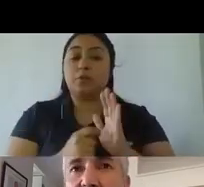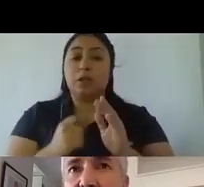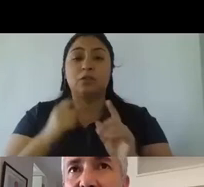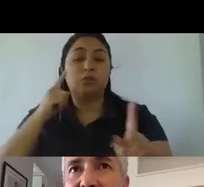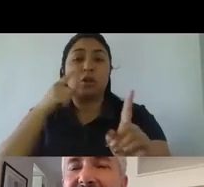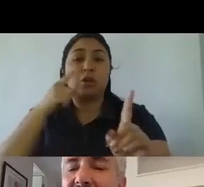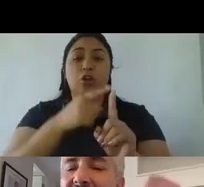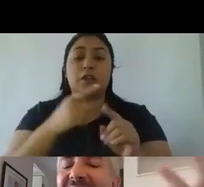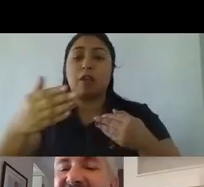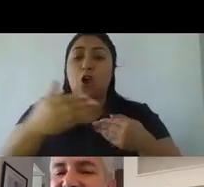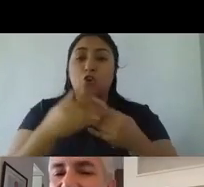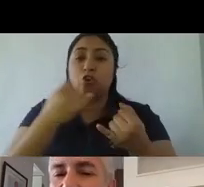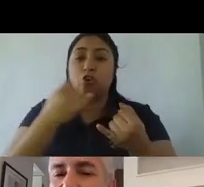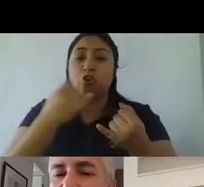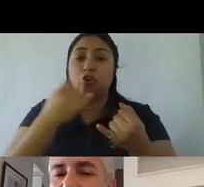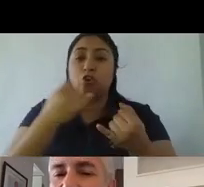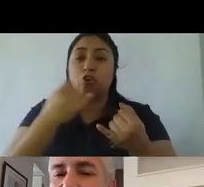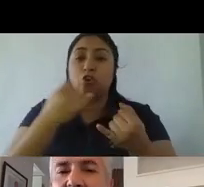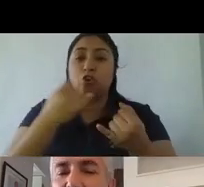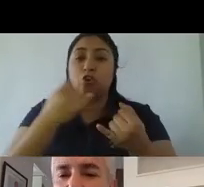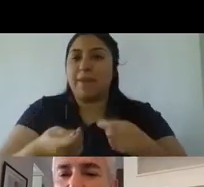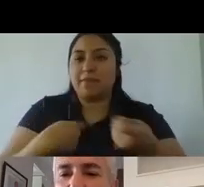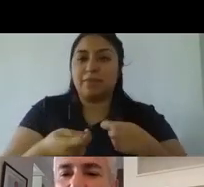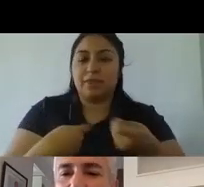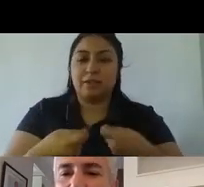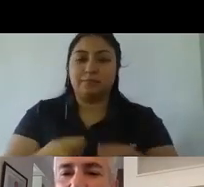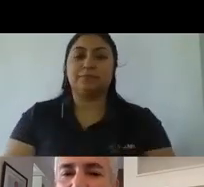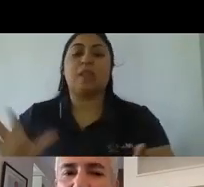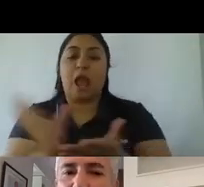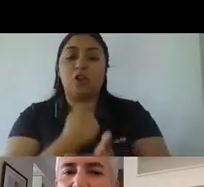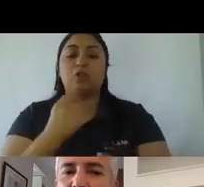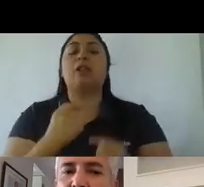plazo y a la cosa táctica a la venta a la venta de que nos compren